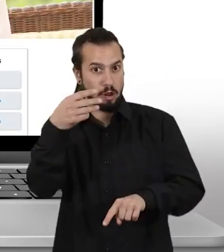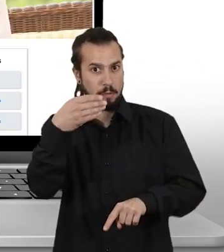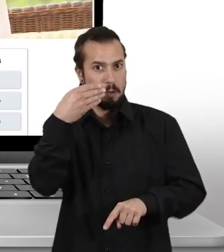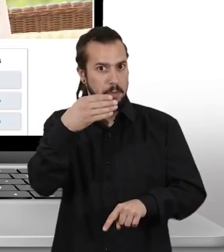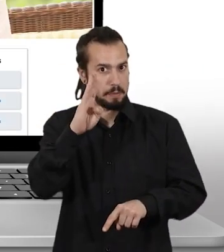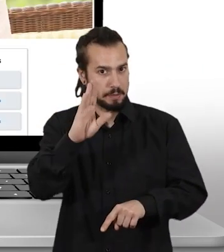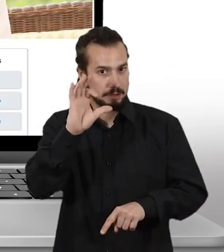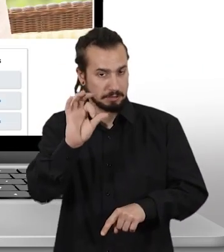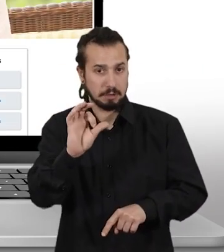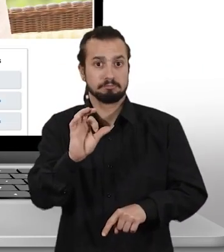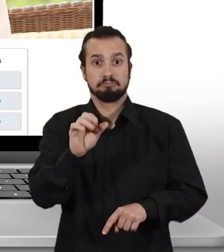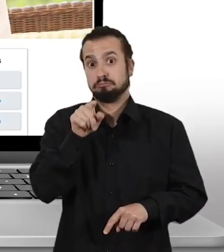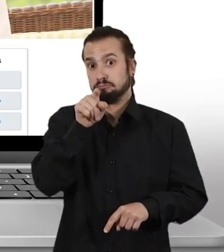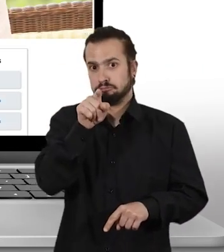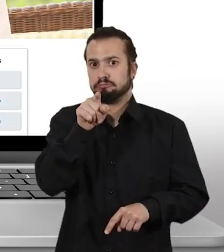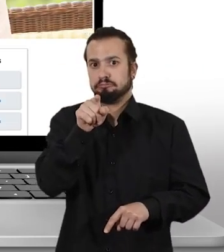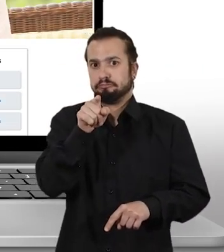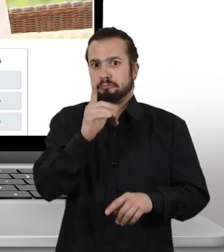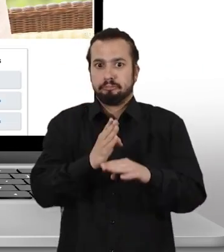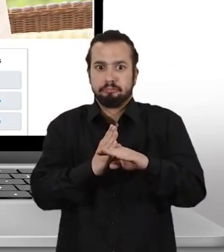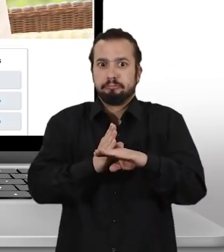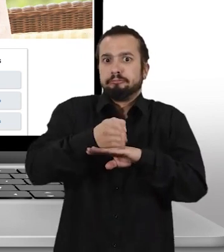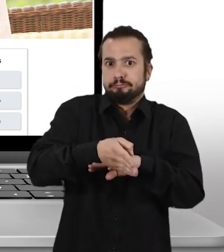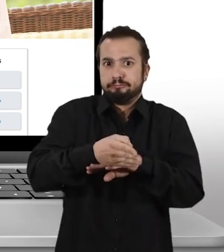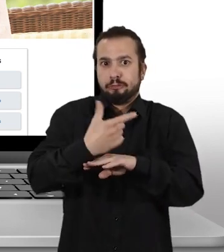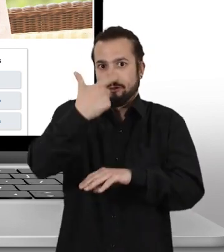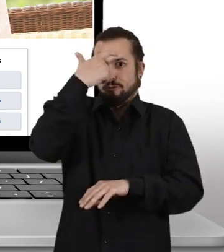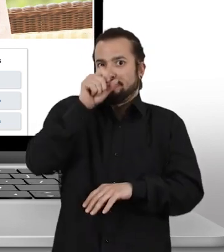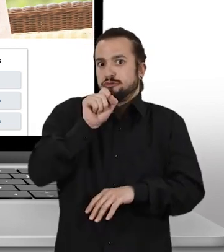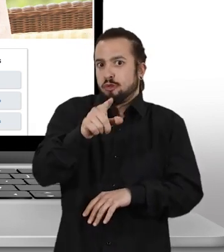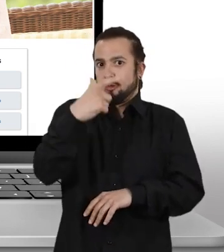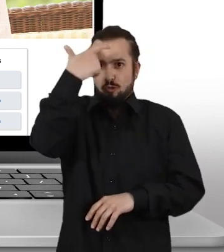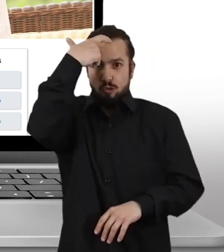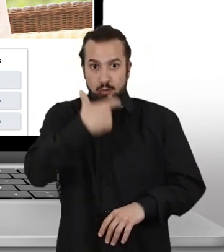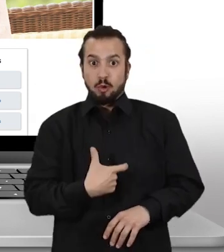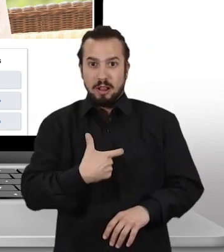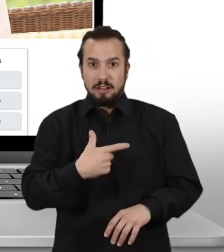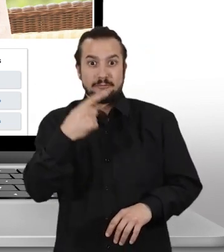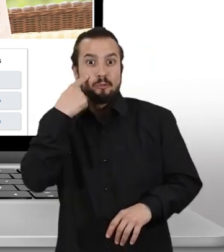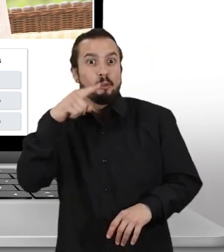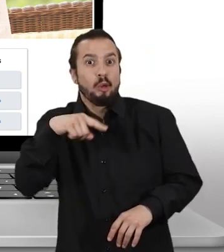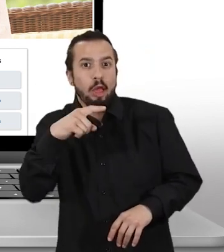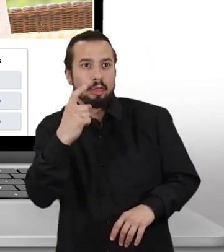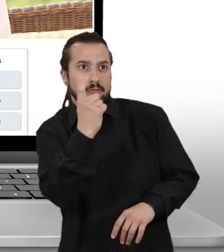Para acceder, debes ingresar con tu usuario personal BPS desde nuestra web.